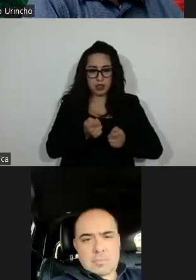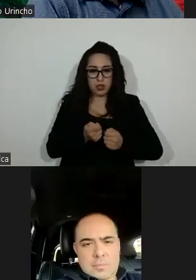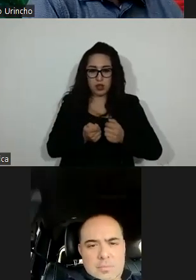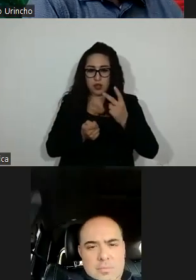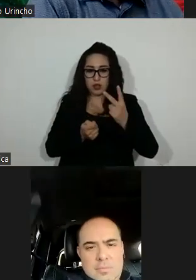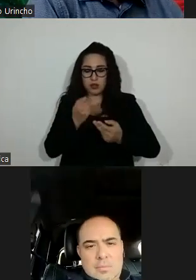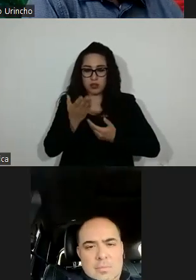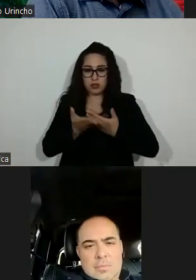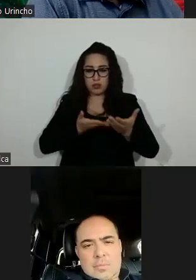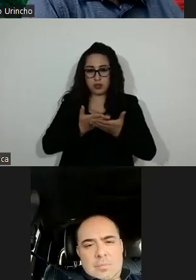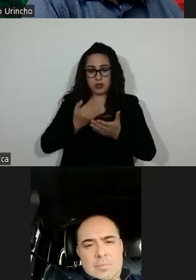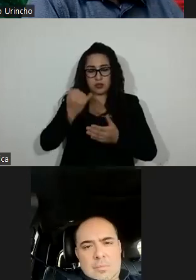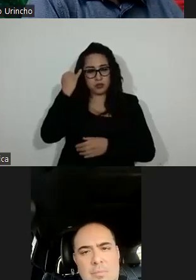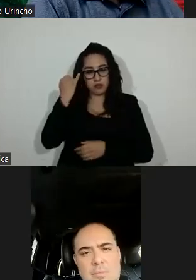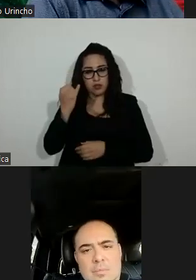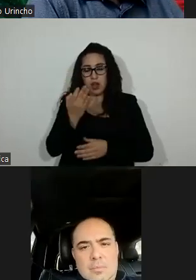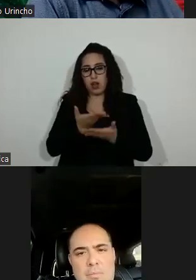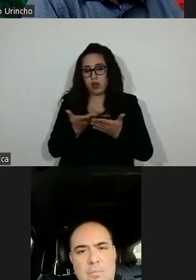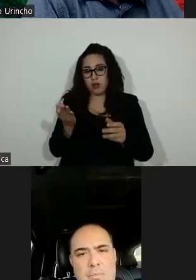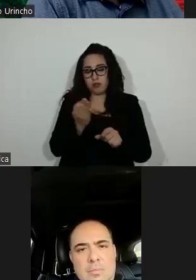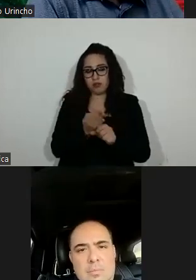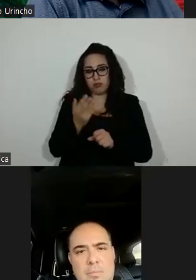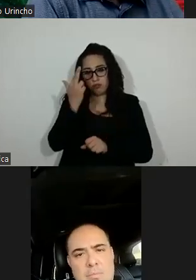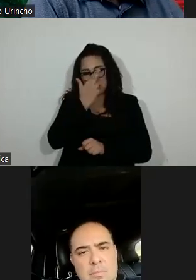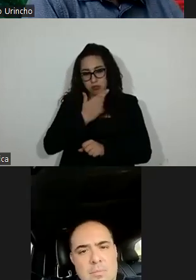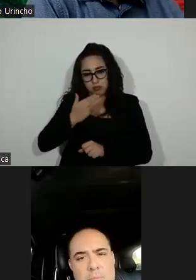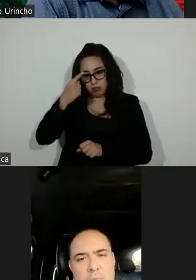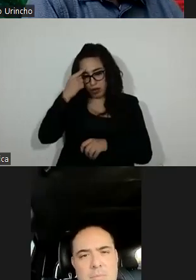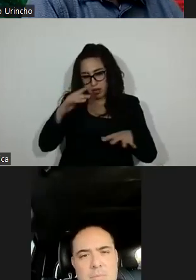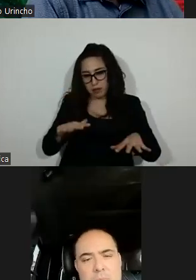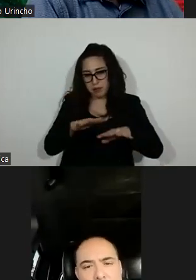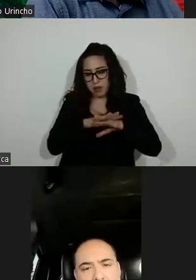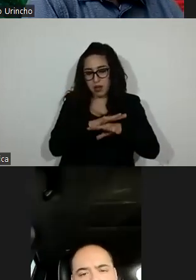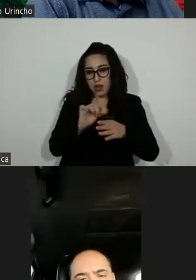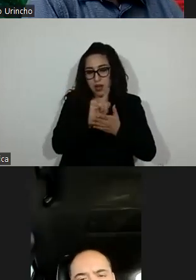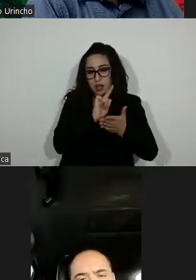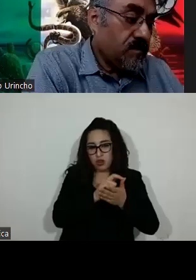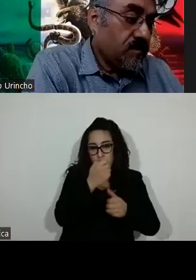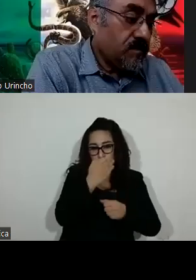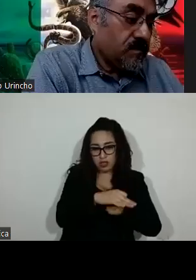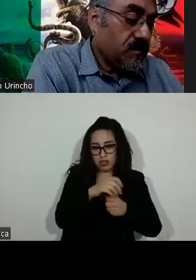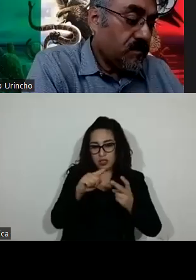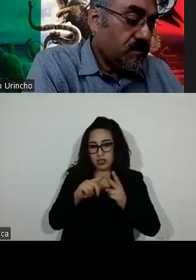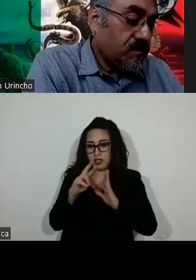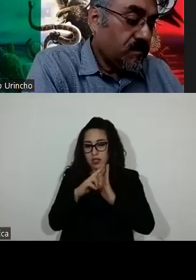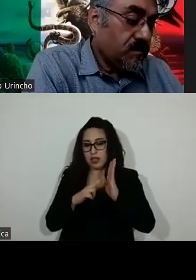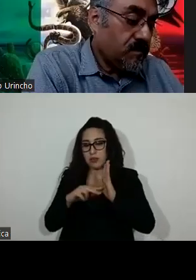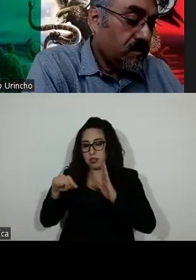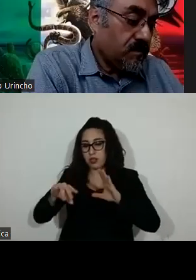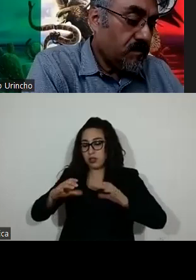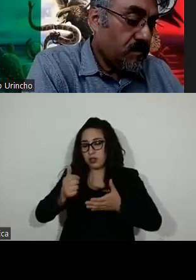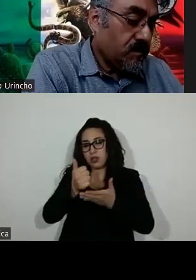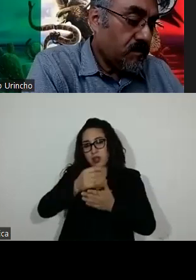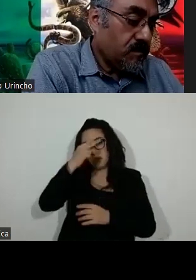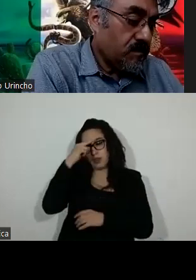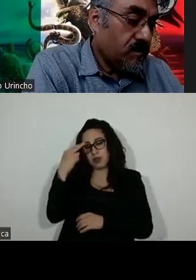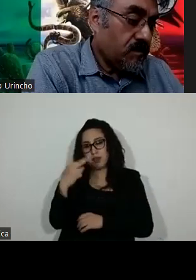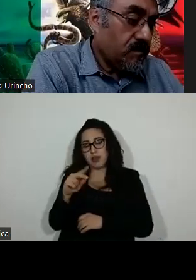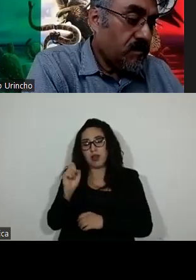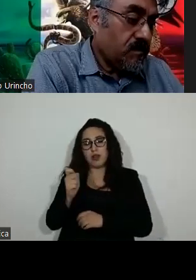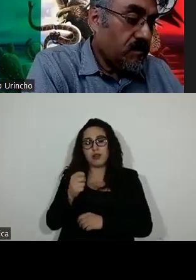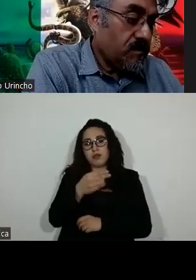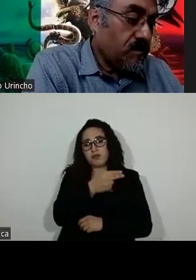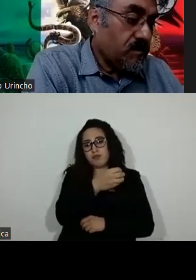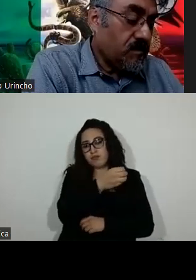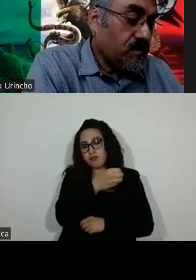análisis de dos iniciativas para reformar la ley orgánica y el reglamento de este congreso respecto de la denominación